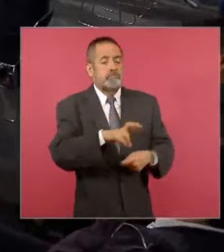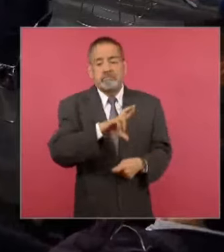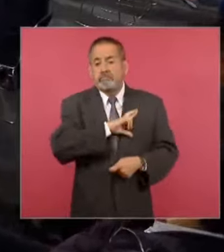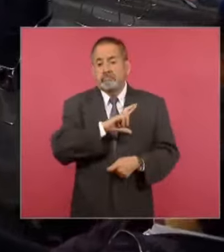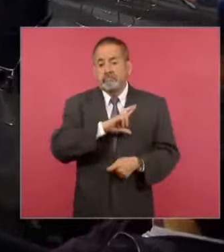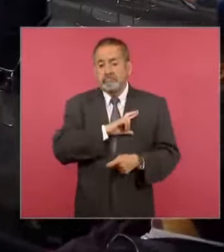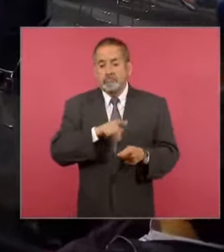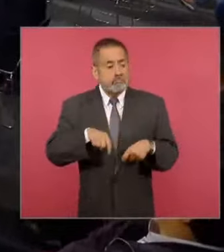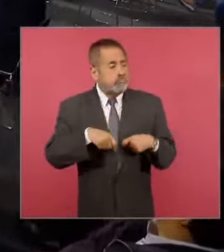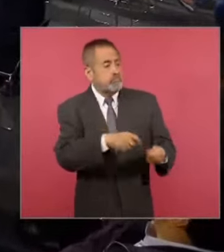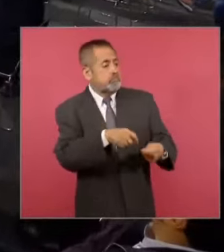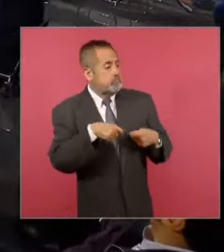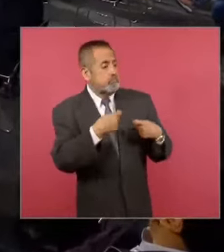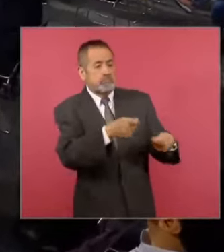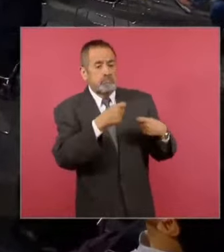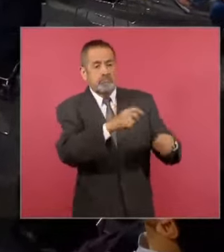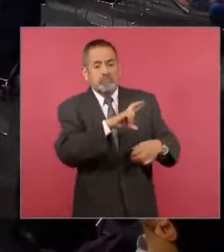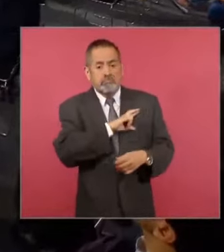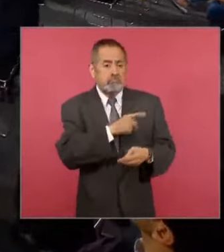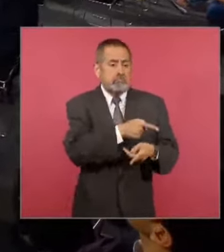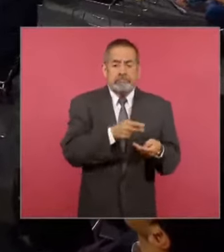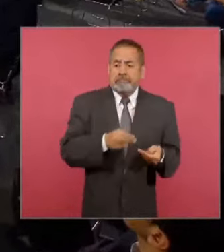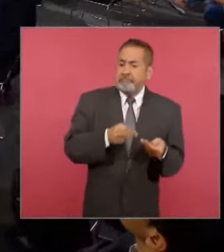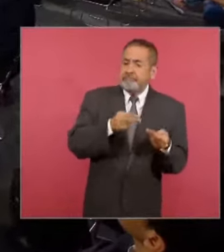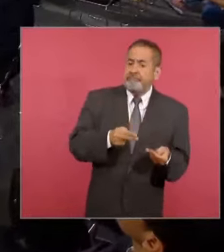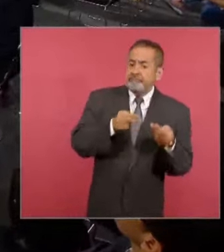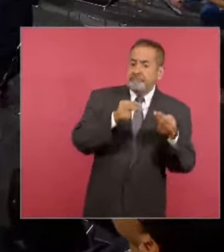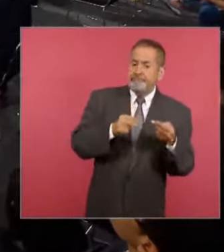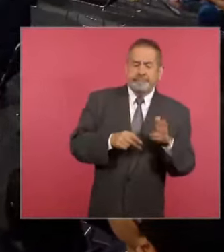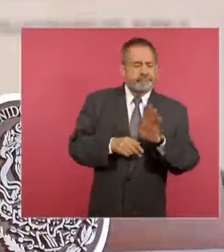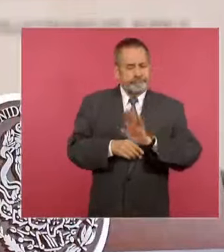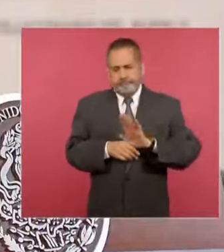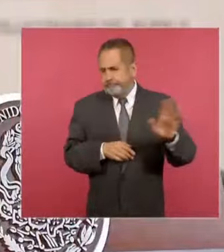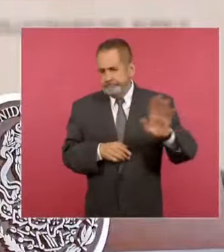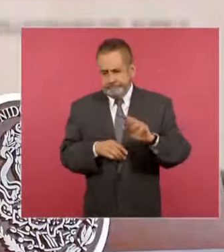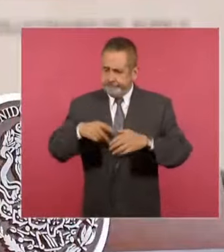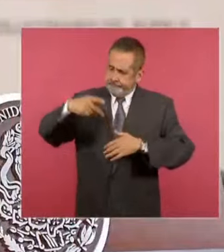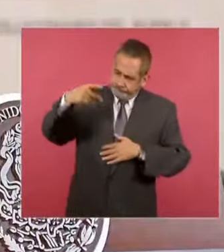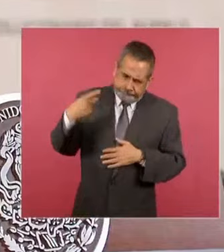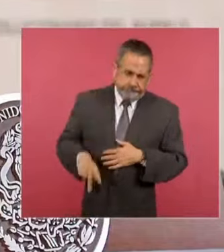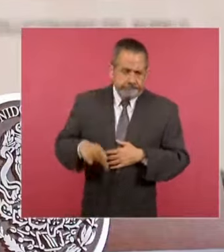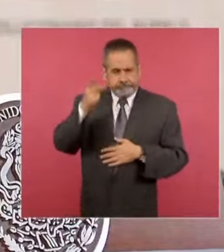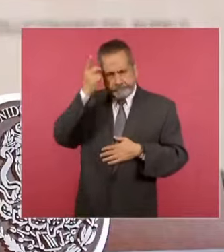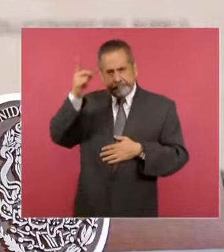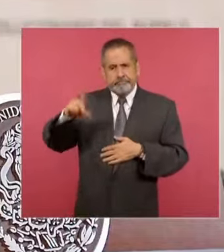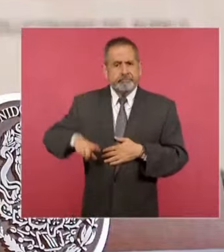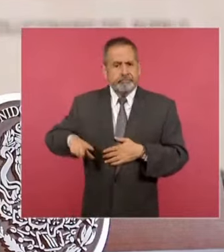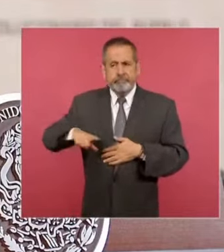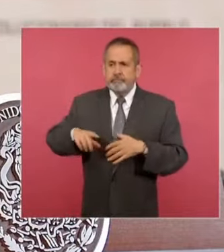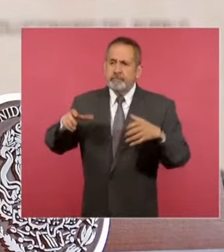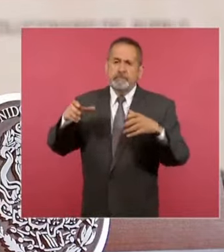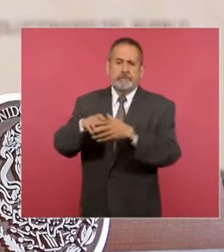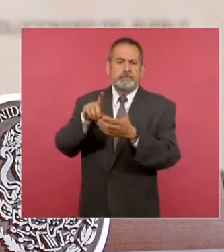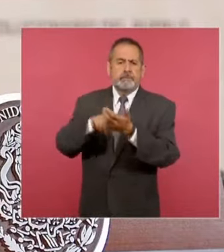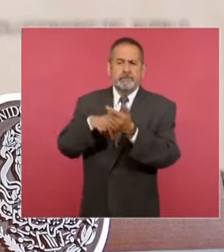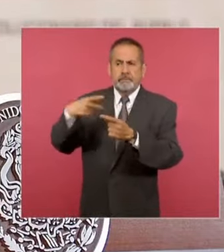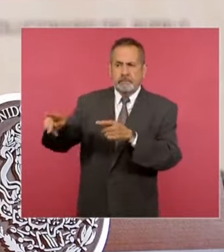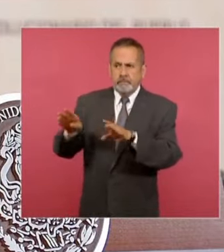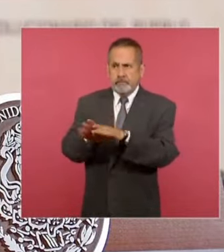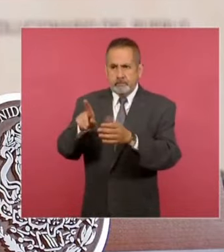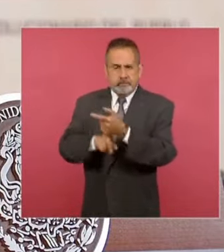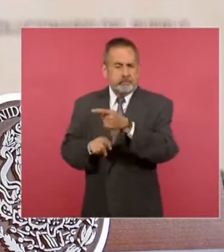inversiones privadas o público-privada. Estamos hablando de inversión pública y